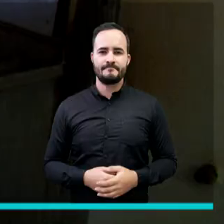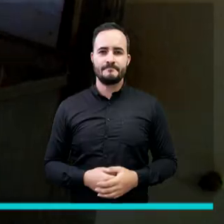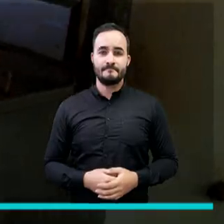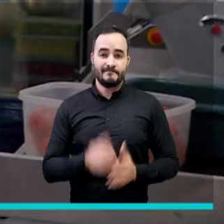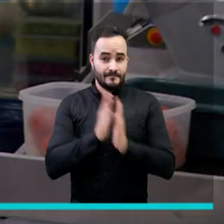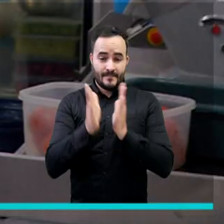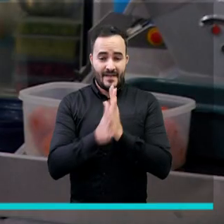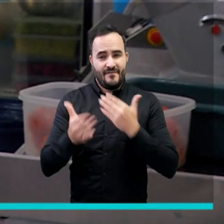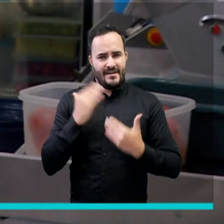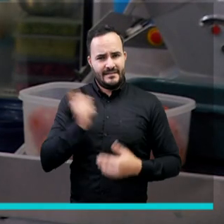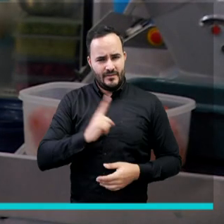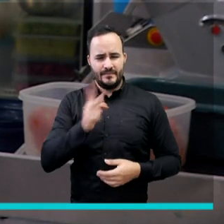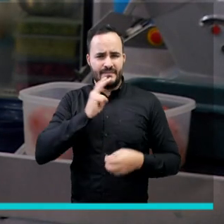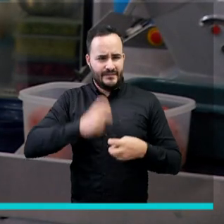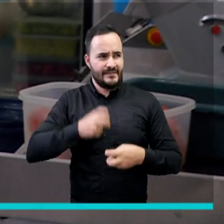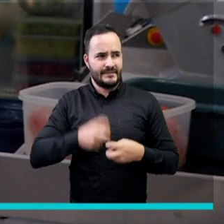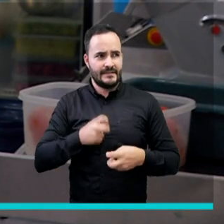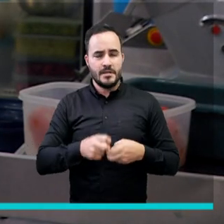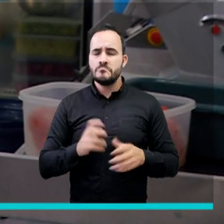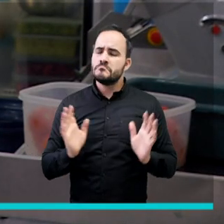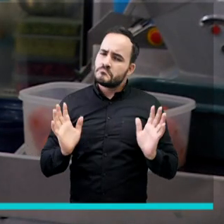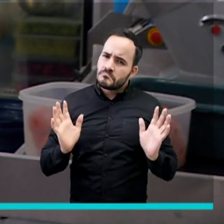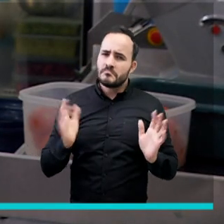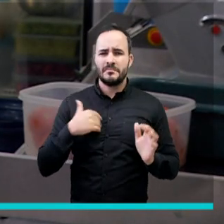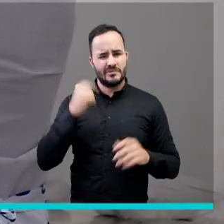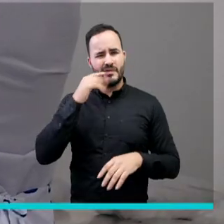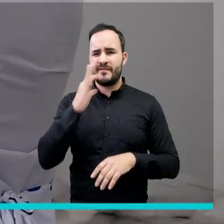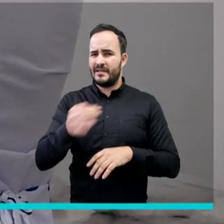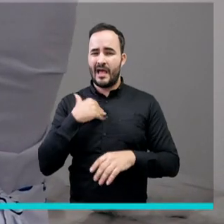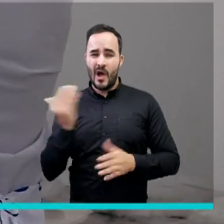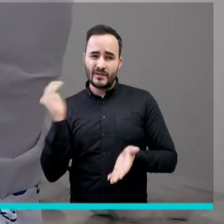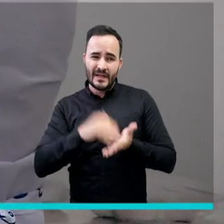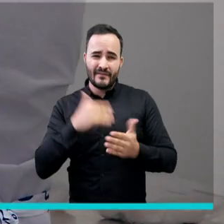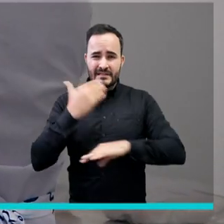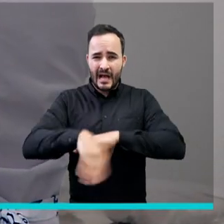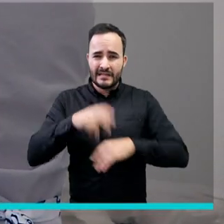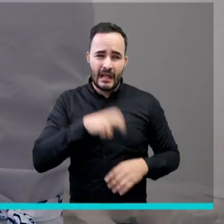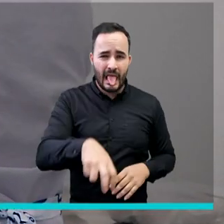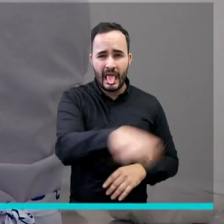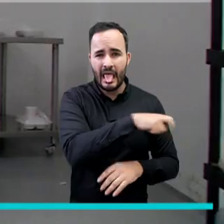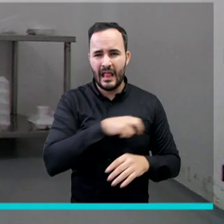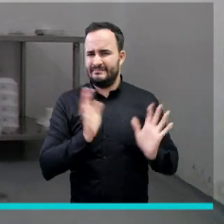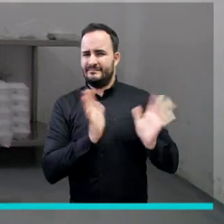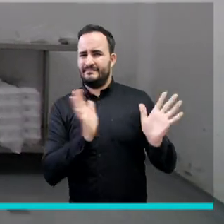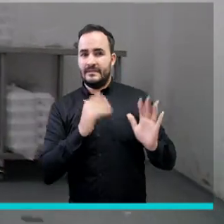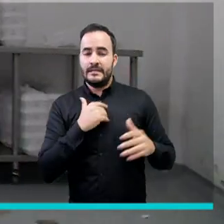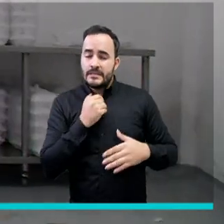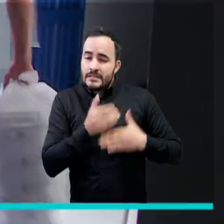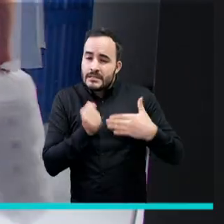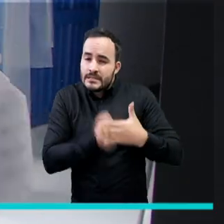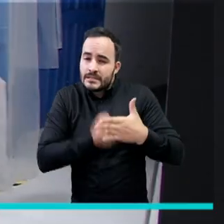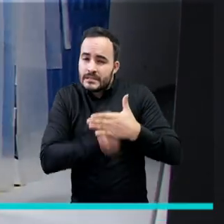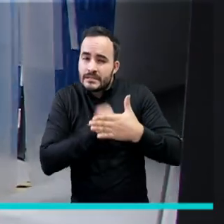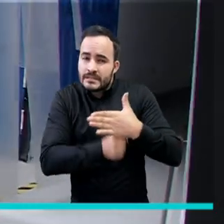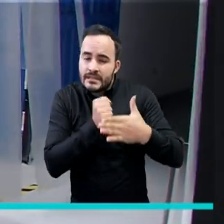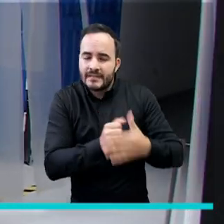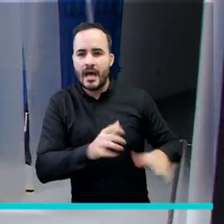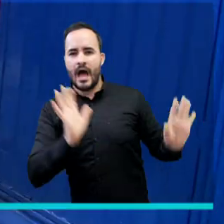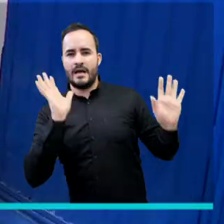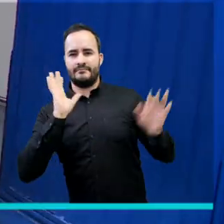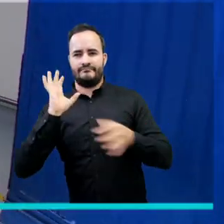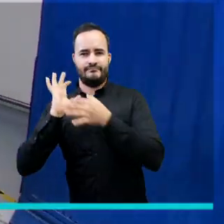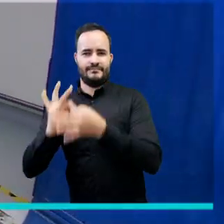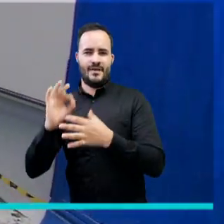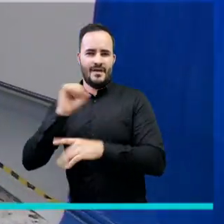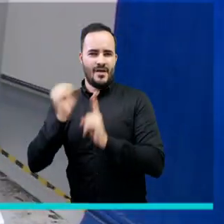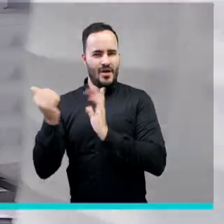Esto ha sido muy difícil, pero yo no quiero volver allá. Si es difícil salir, debe ser mucho más